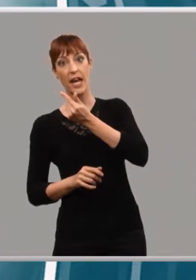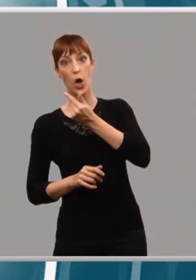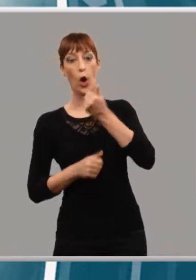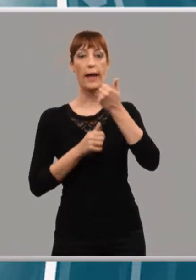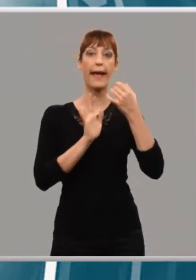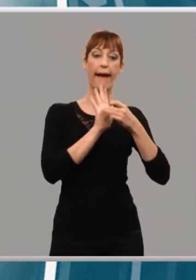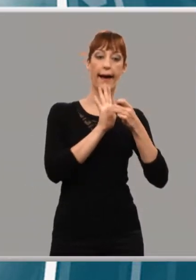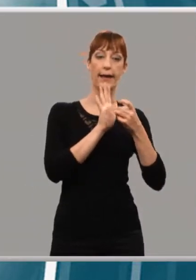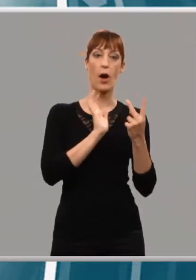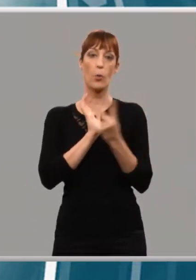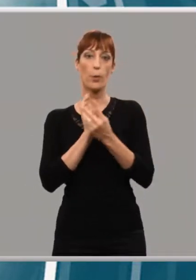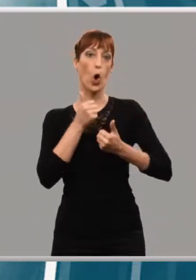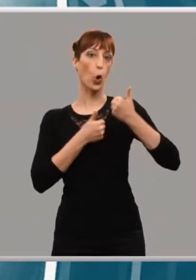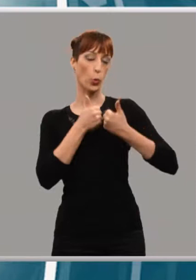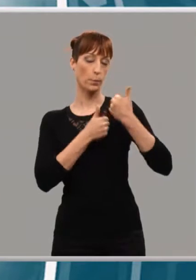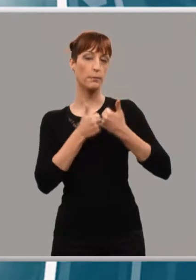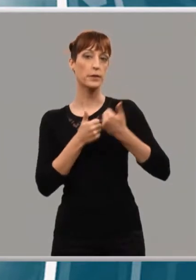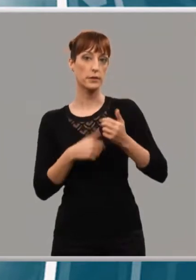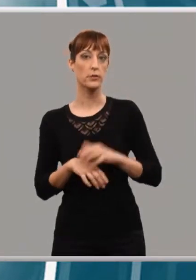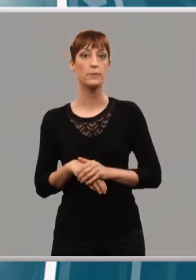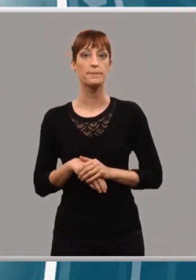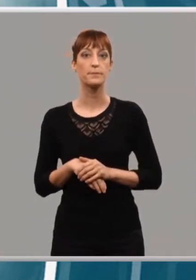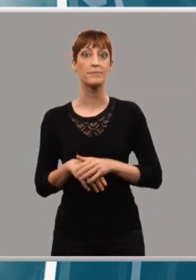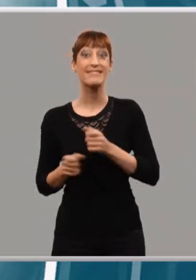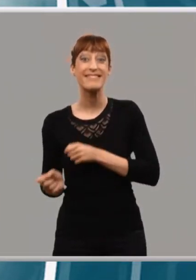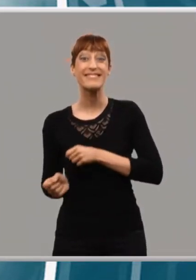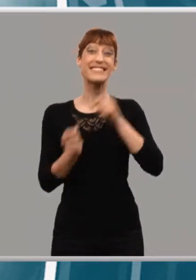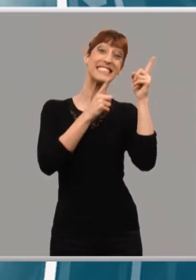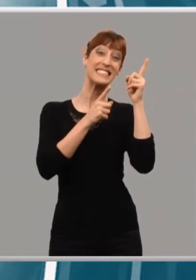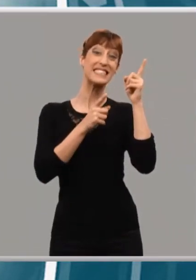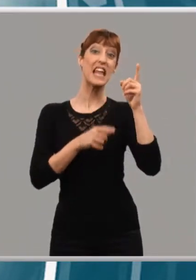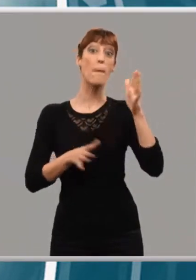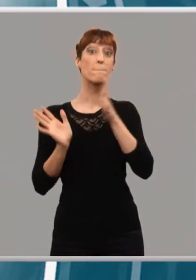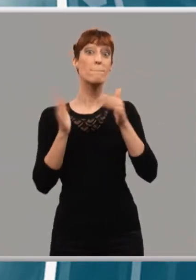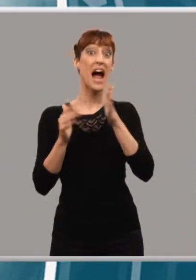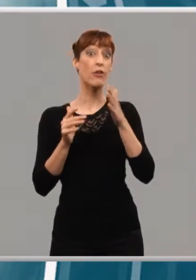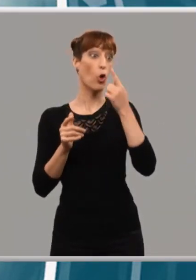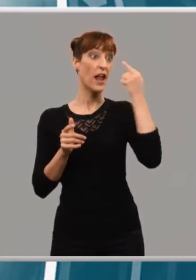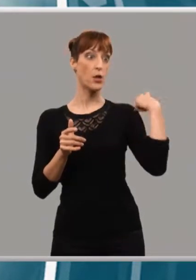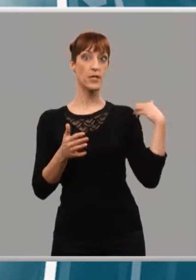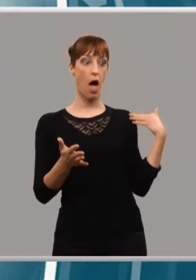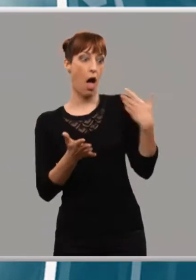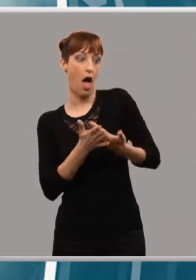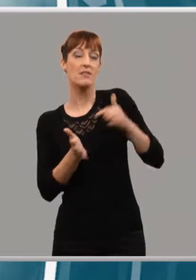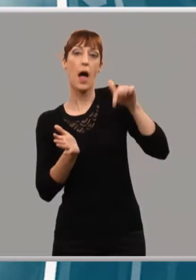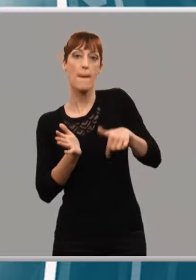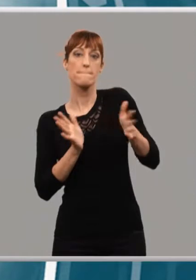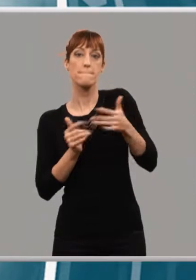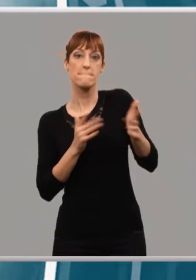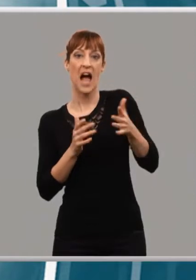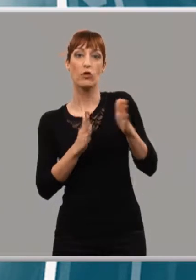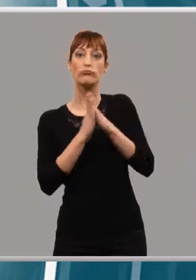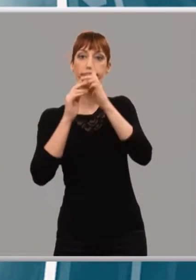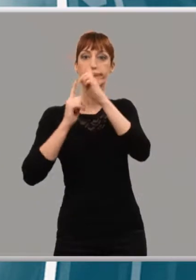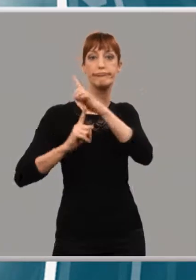Observatorio Español del Mercado del Vino, Rioja exportó a Estados Unidos de marzo de 2018 al mismo mes de este año 11,2